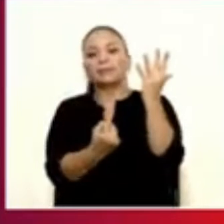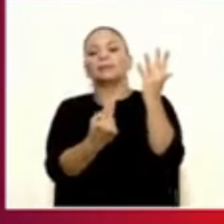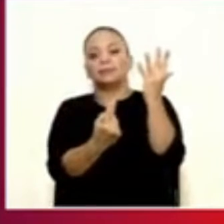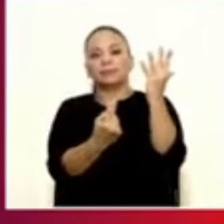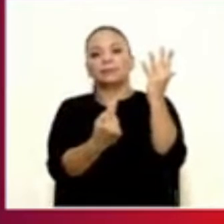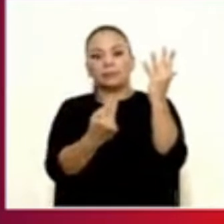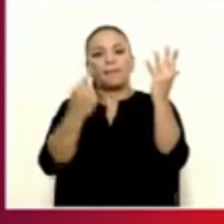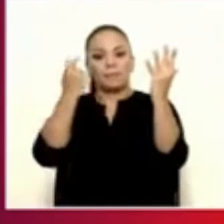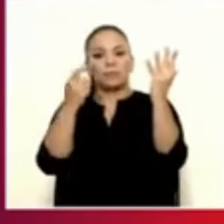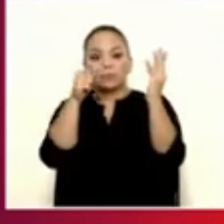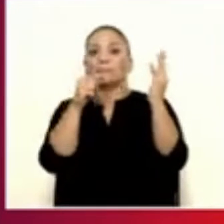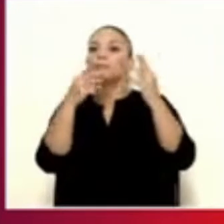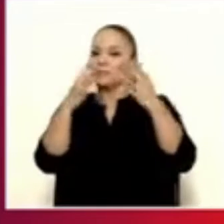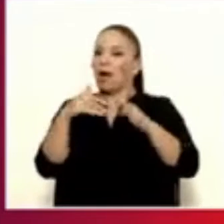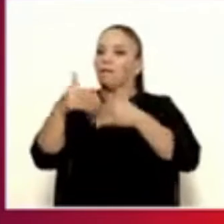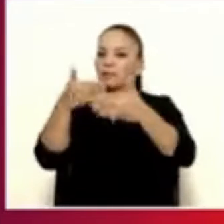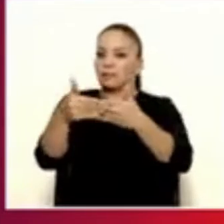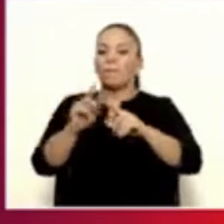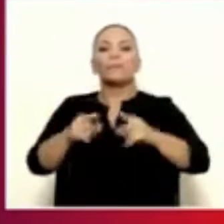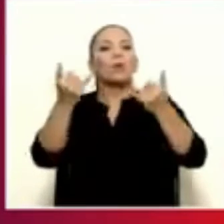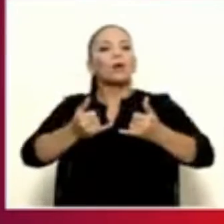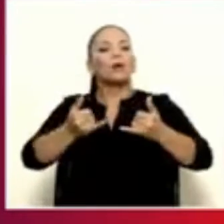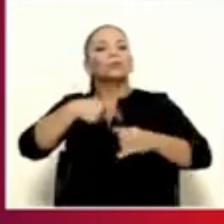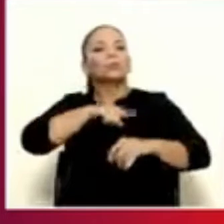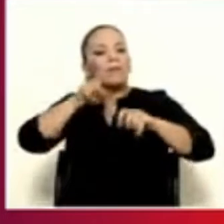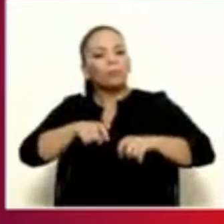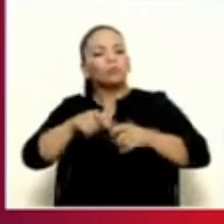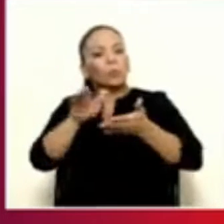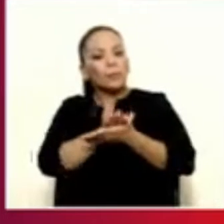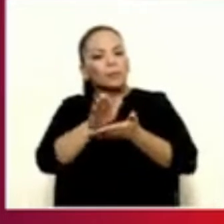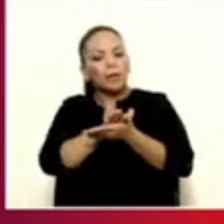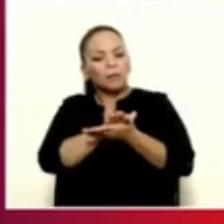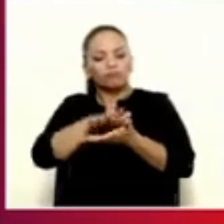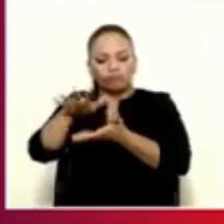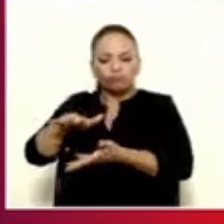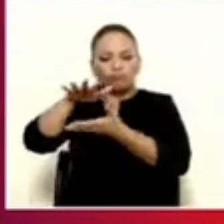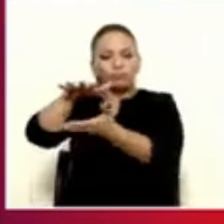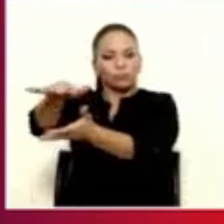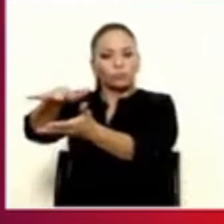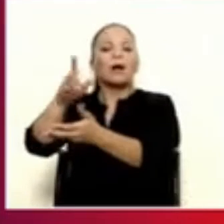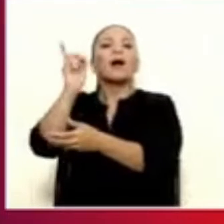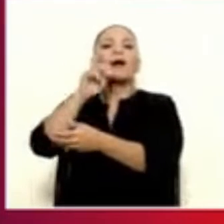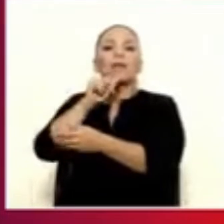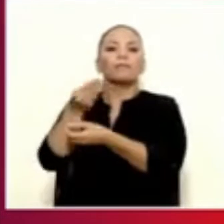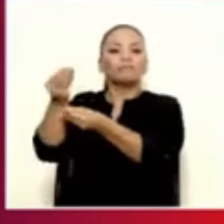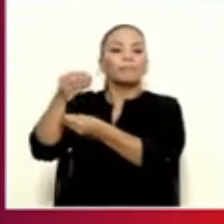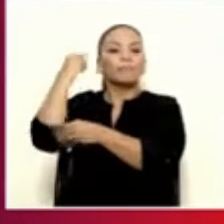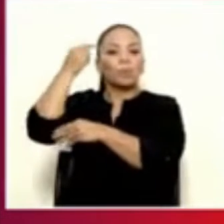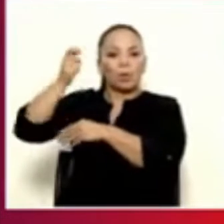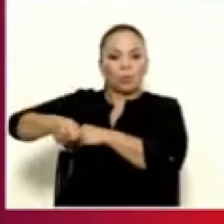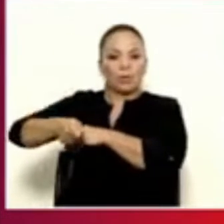realmente está avanzado, pero ahora tenemos que documentar para remitir a la Procuraduría General de la República y ellos